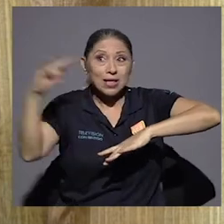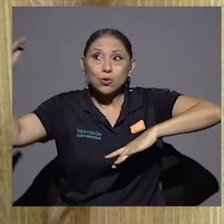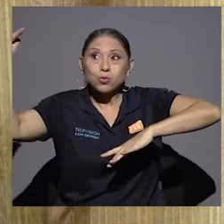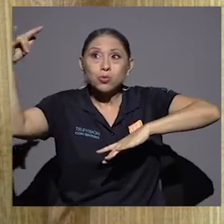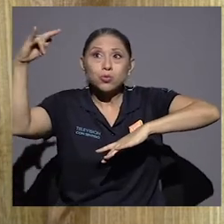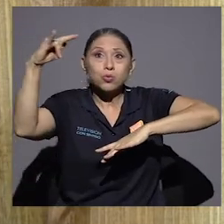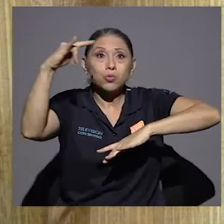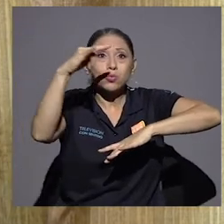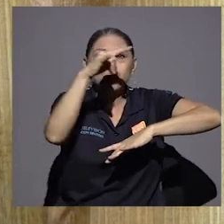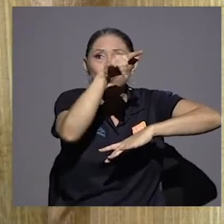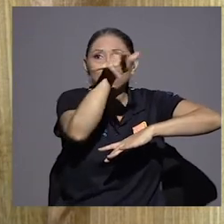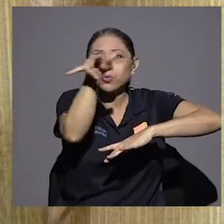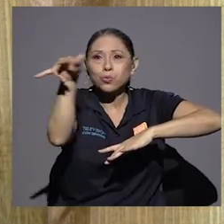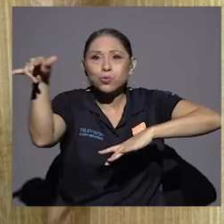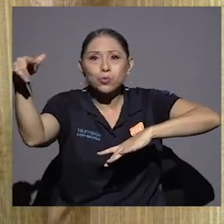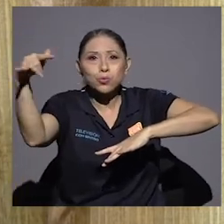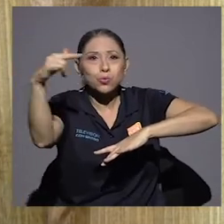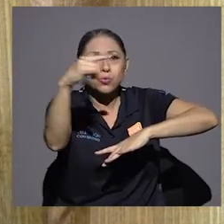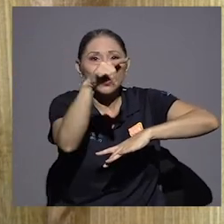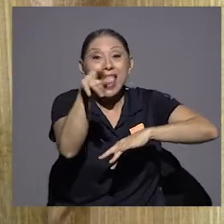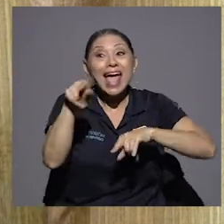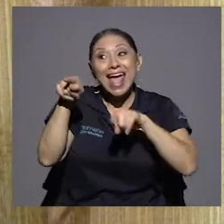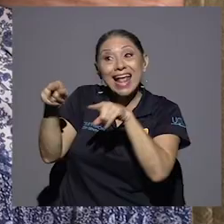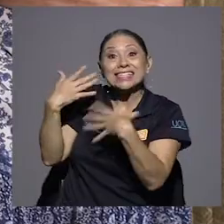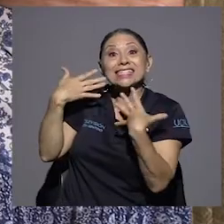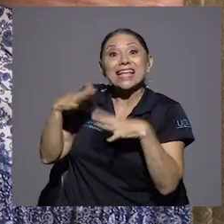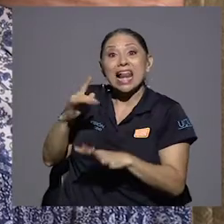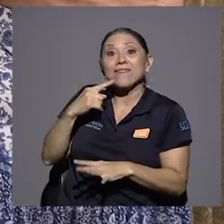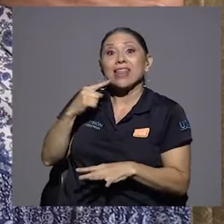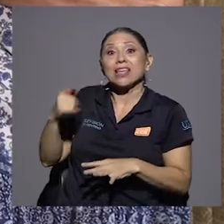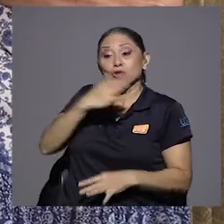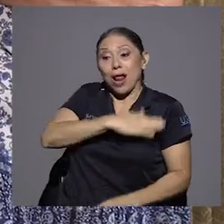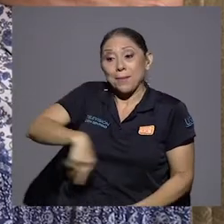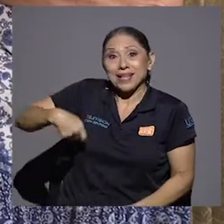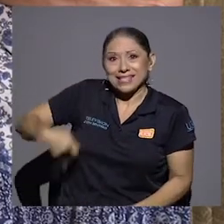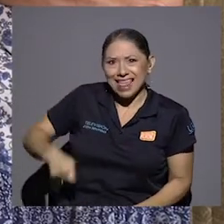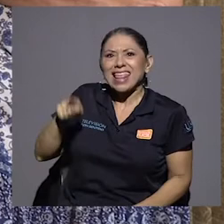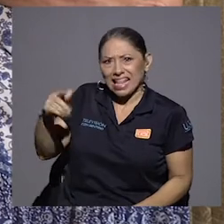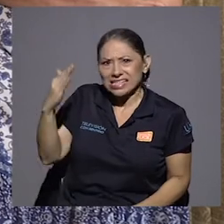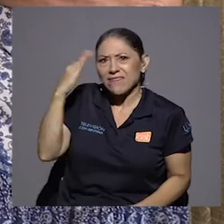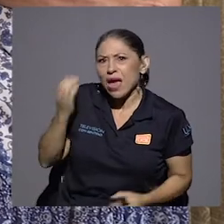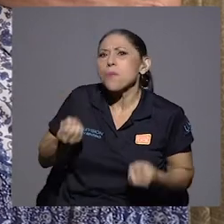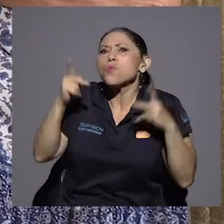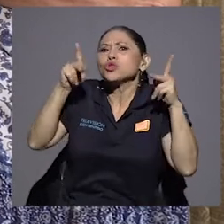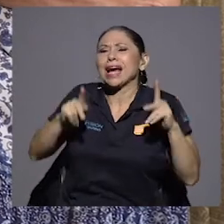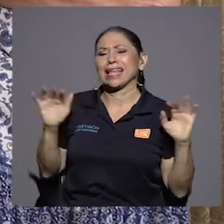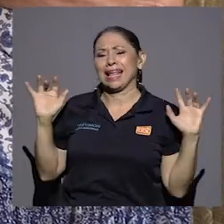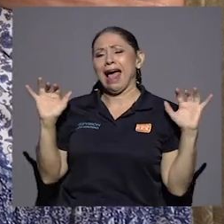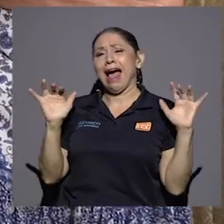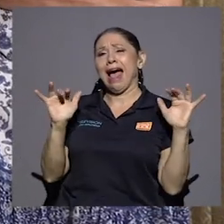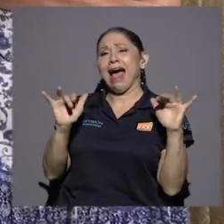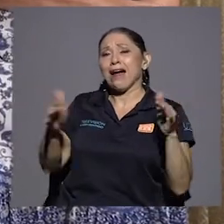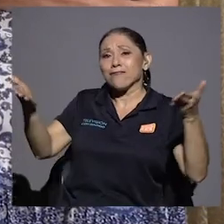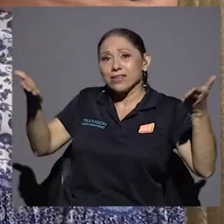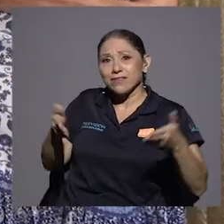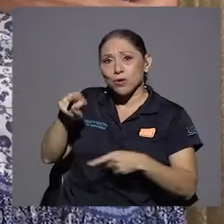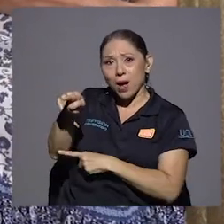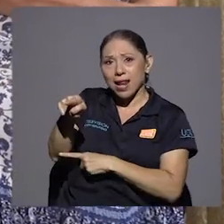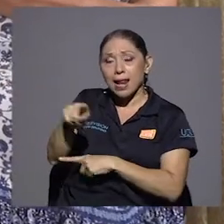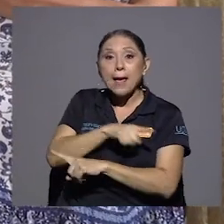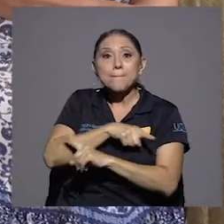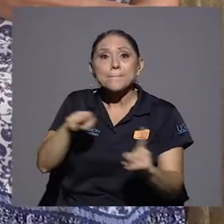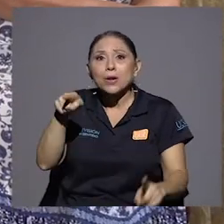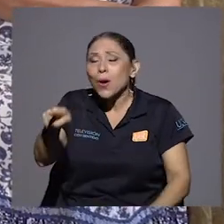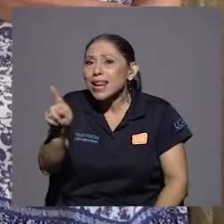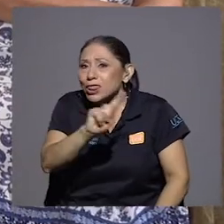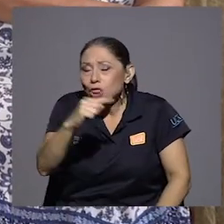confesado el presidente, que él sabía que iba a llegar mucha gente, jamás pensó que llegase a